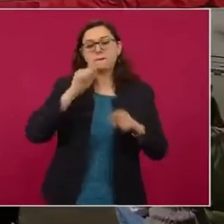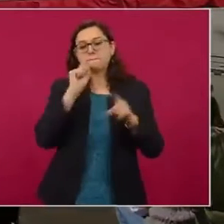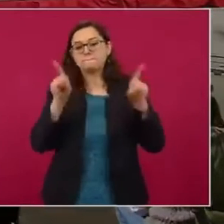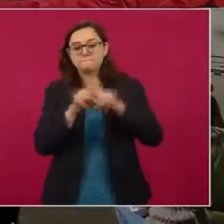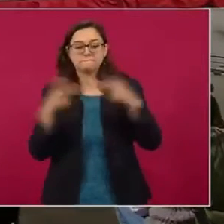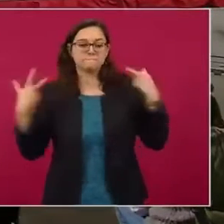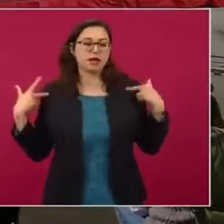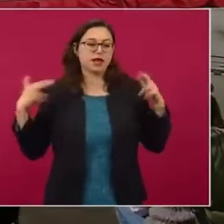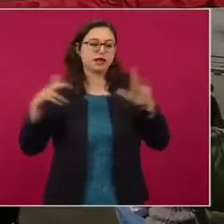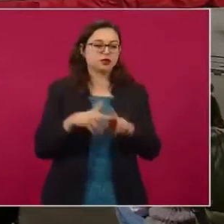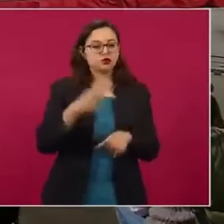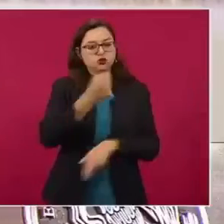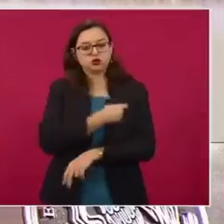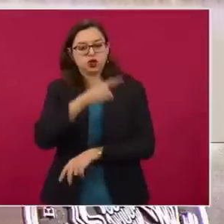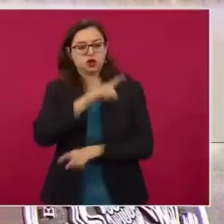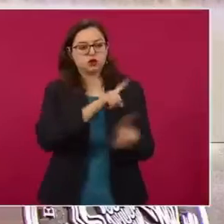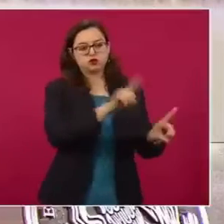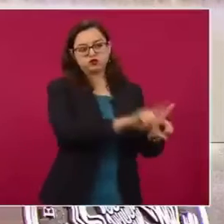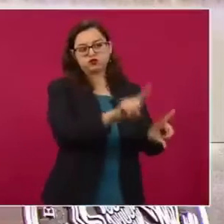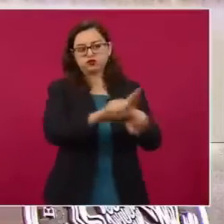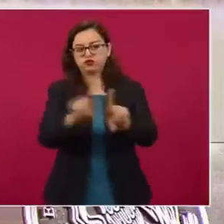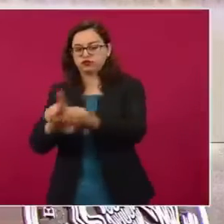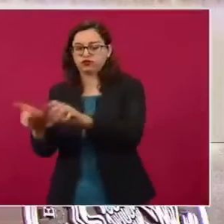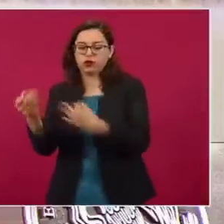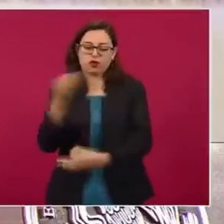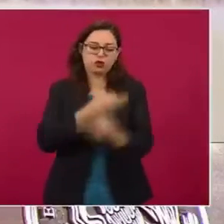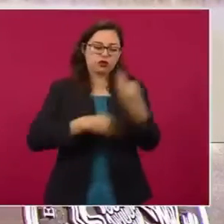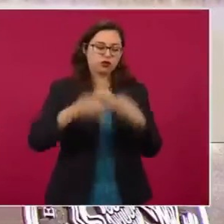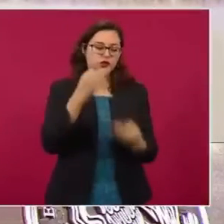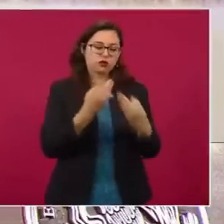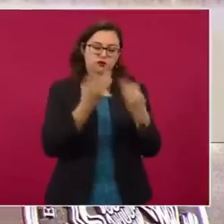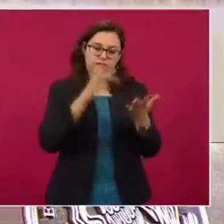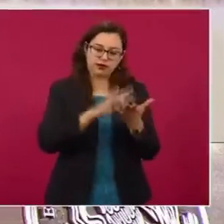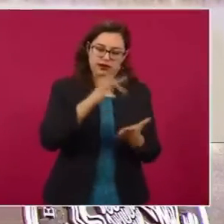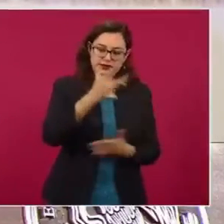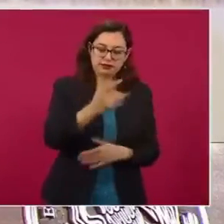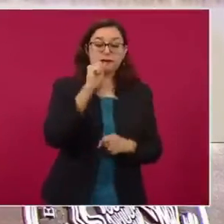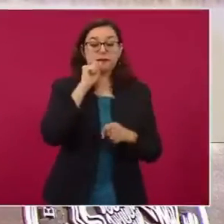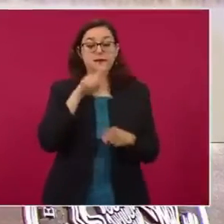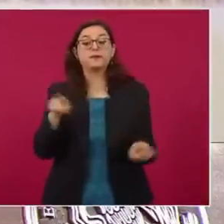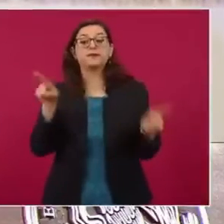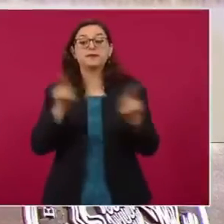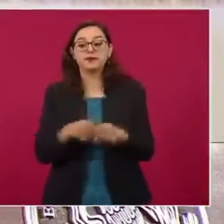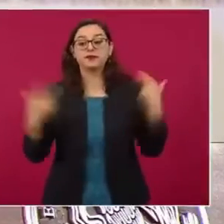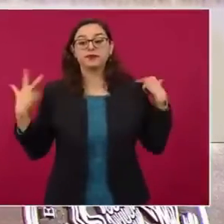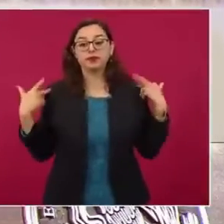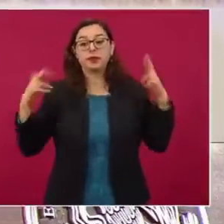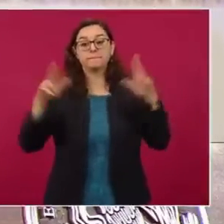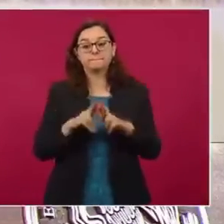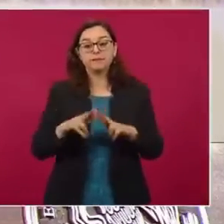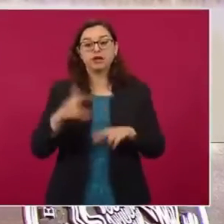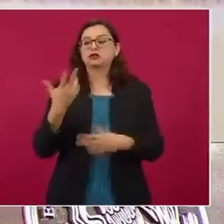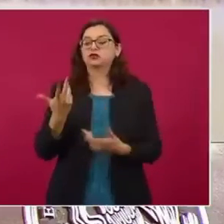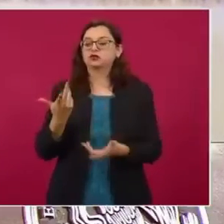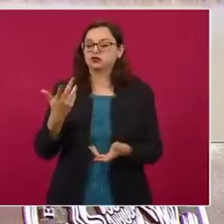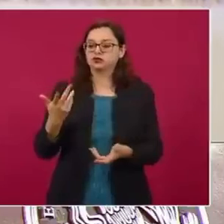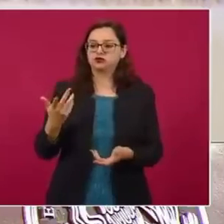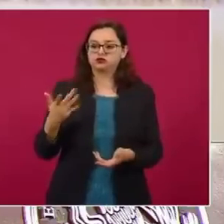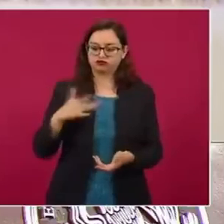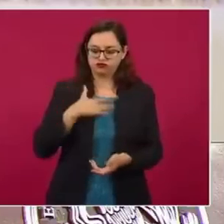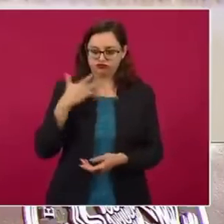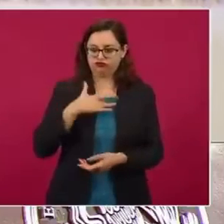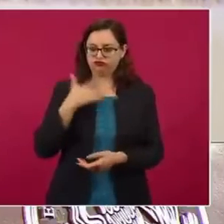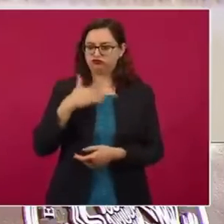quiero aprovechar para agradecer a los compañeros supervisores, jefes de departamento, maestros, que siguen